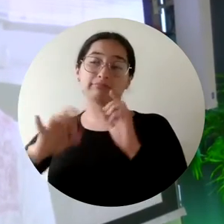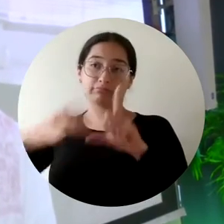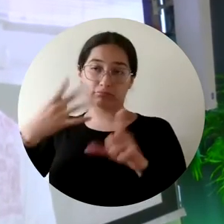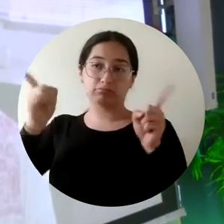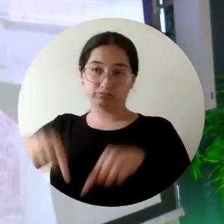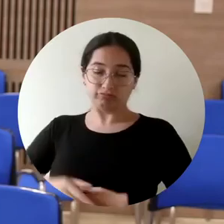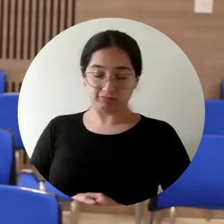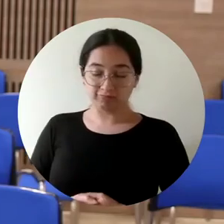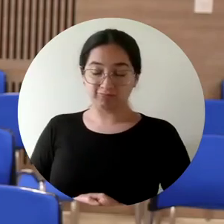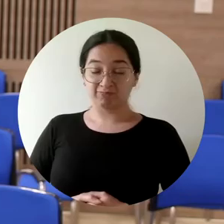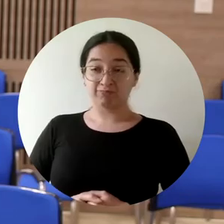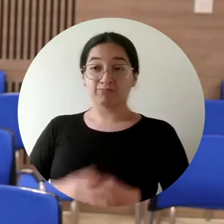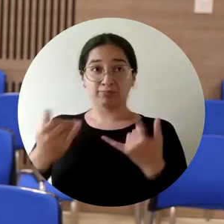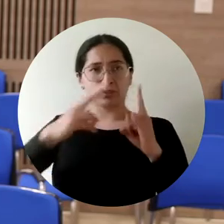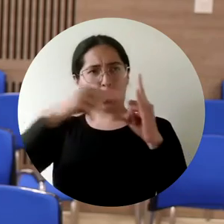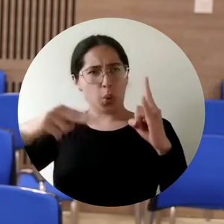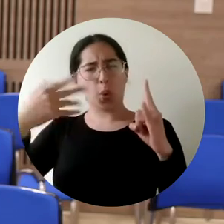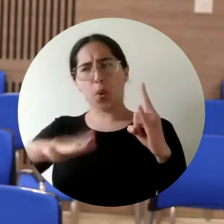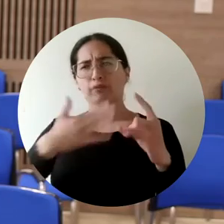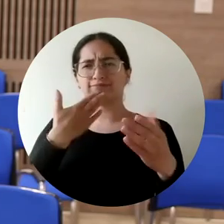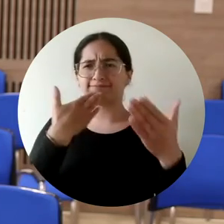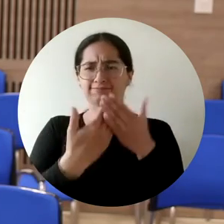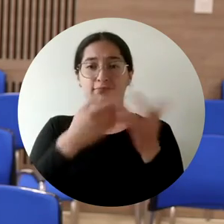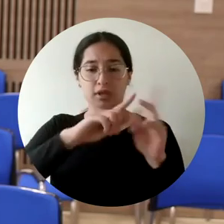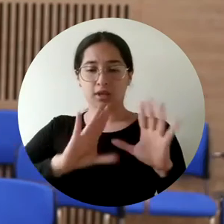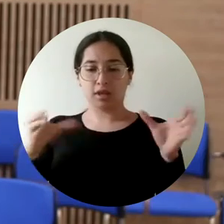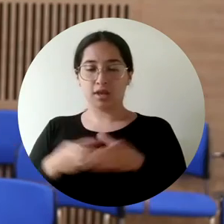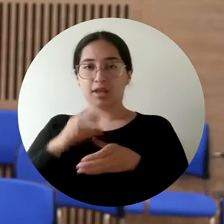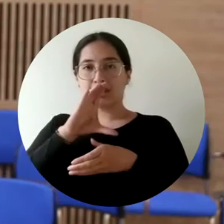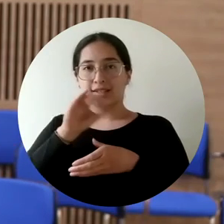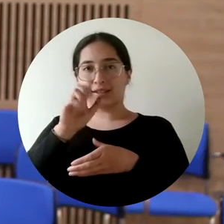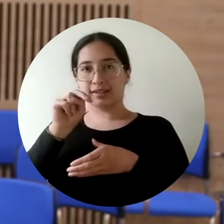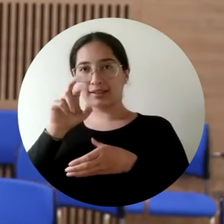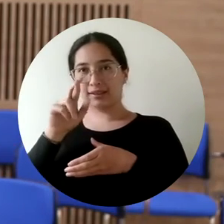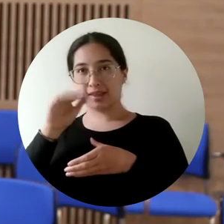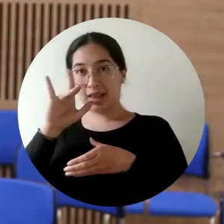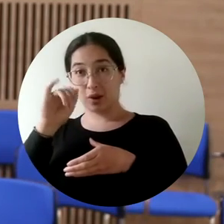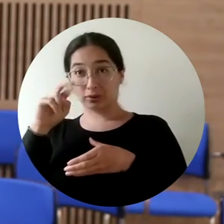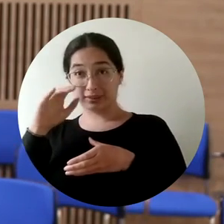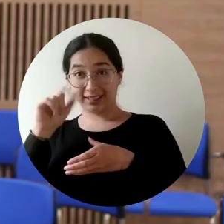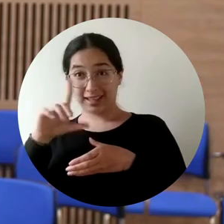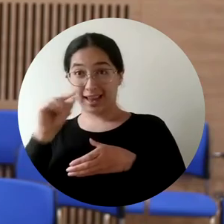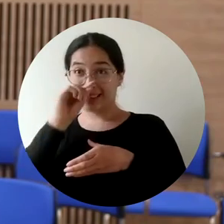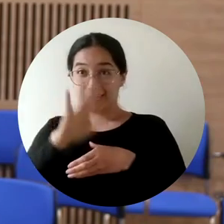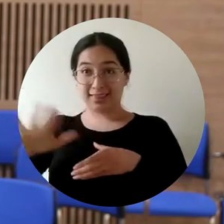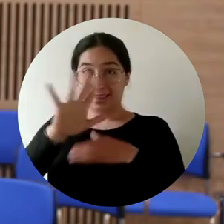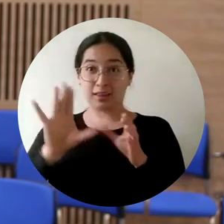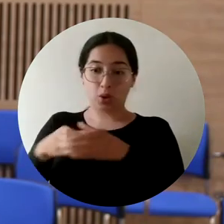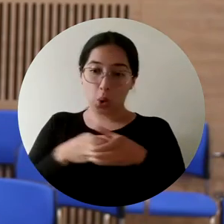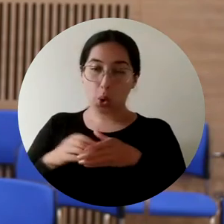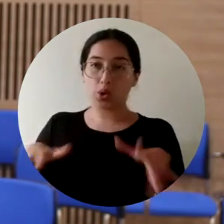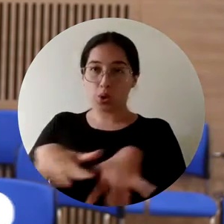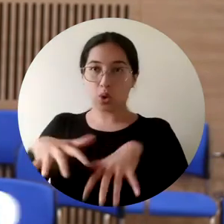de manera virtual. A la Universidad del Magdalena, nuestra casa, decirle que de parte de Sintra Unal Nacional de la IX